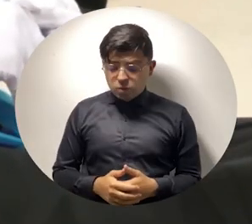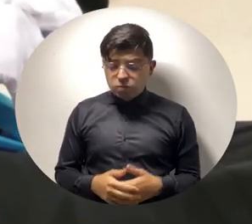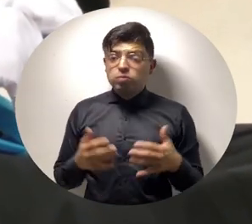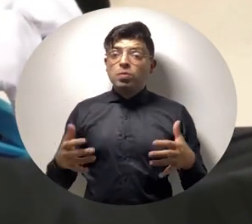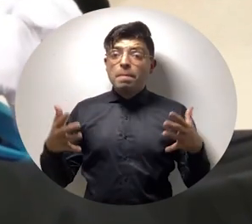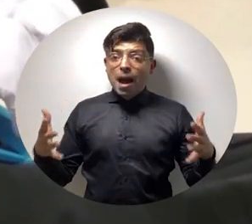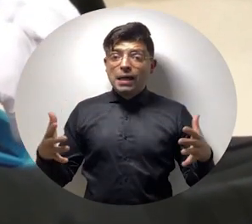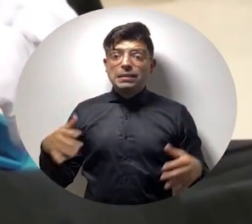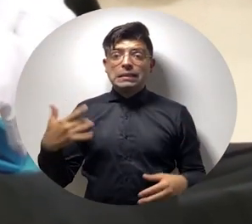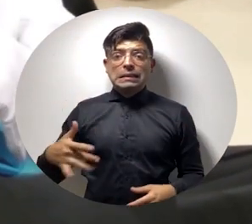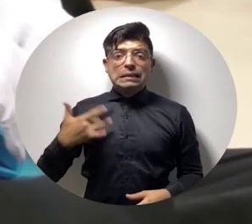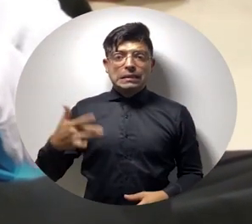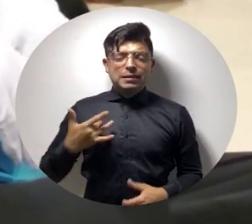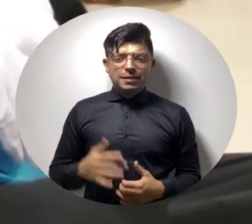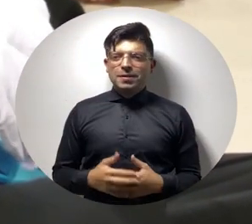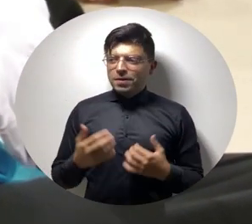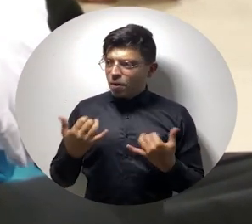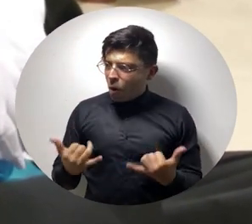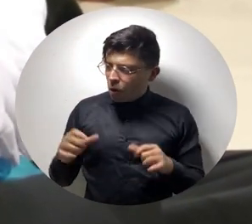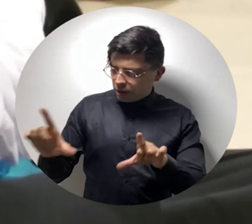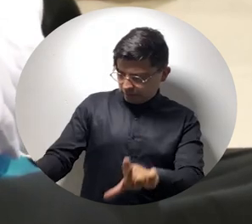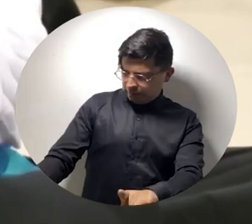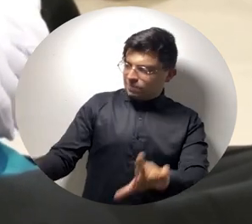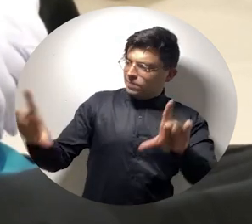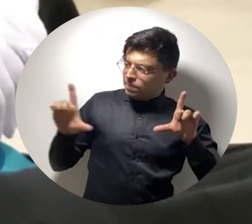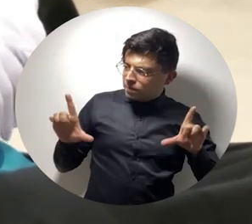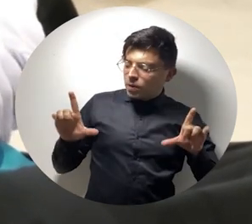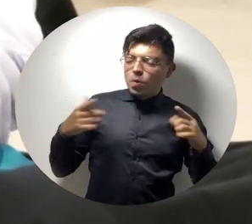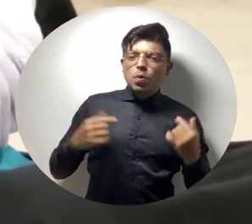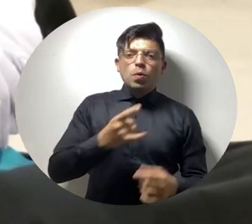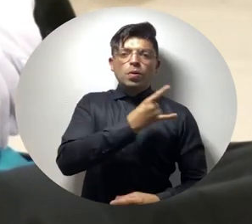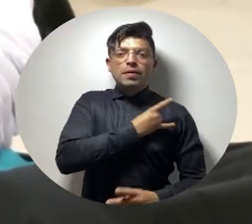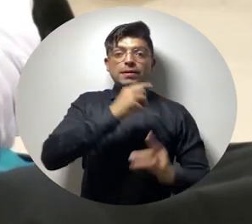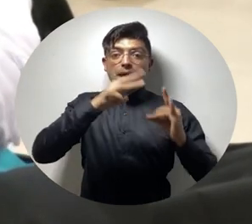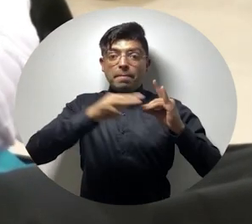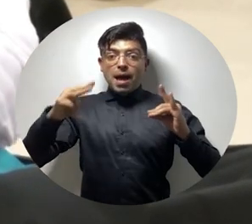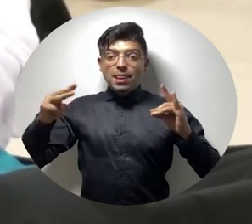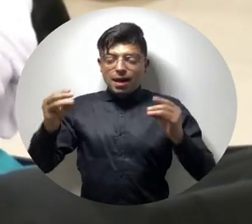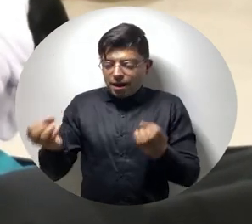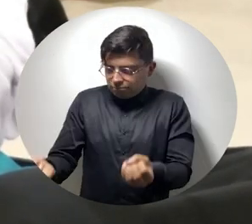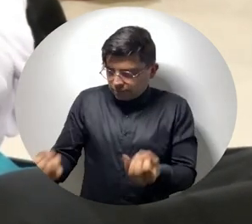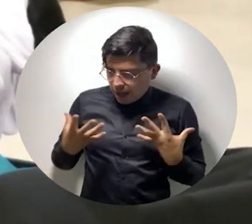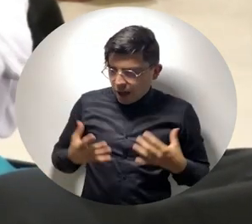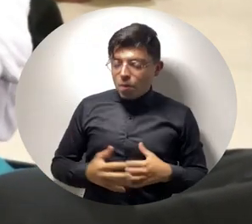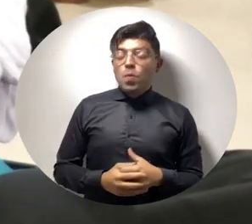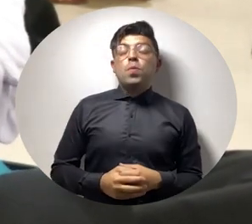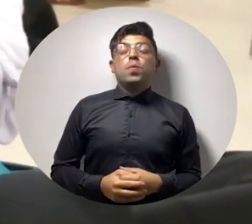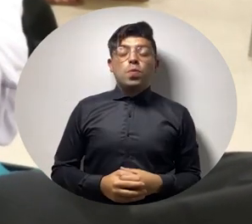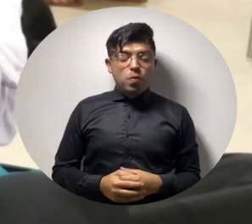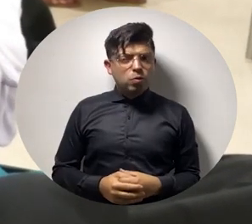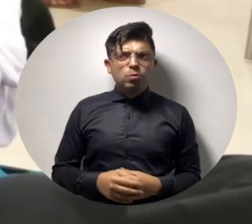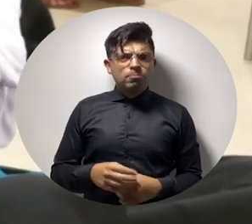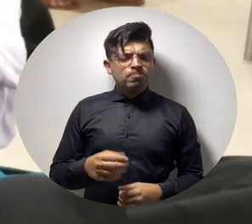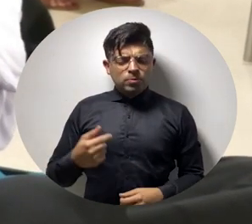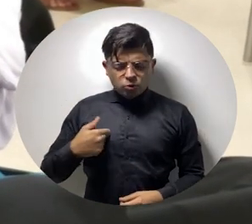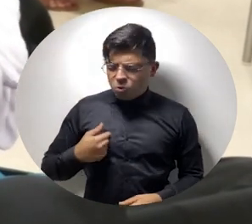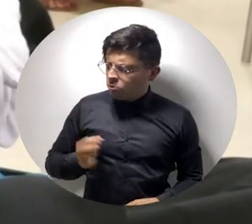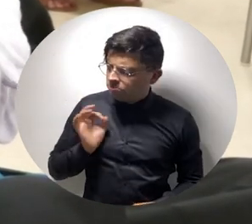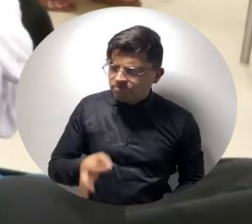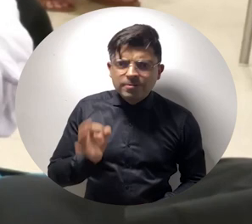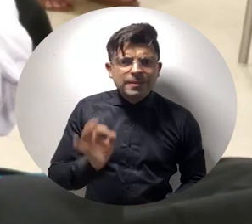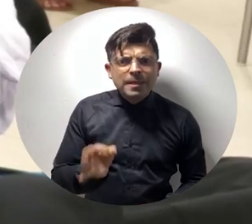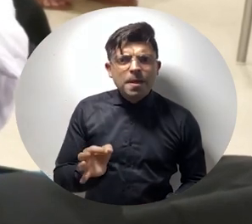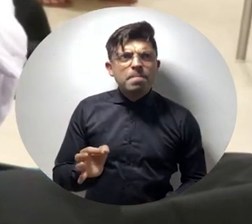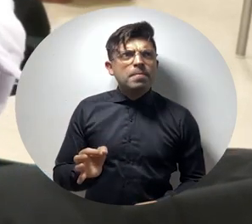este diploma de la Universidad del Magdalena por la cual